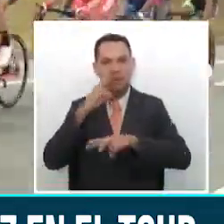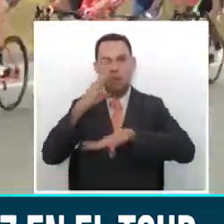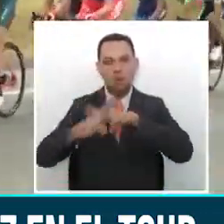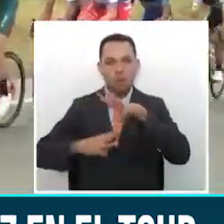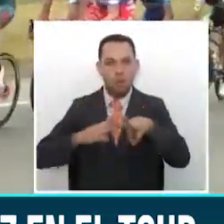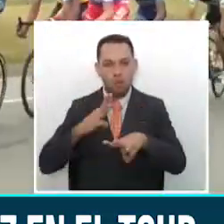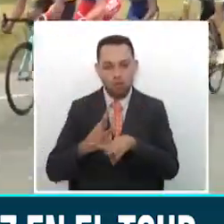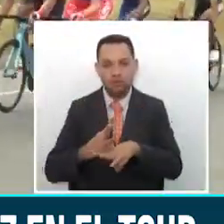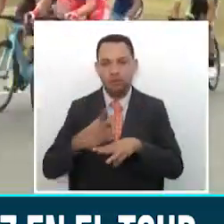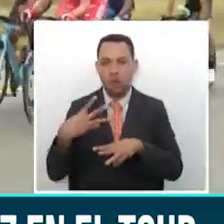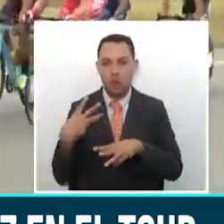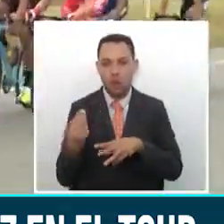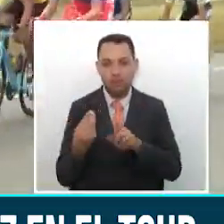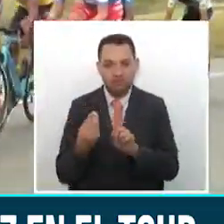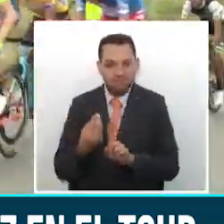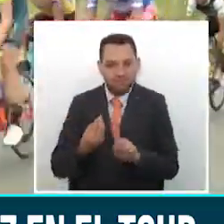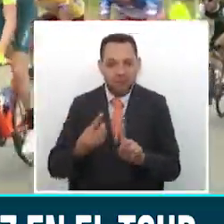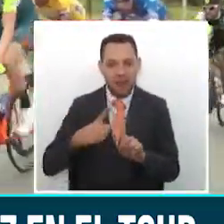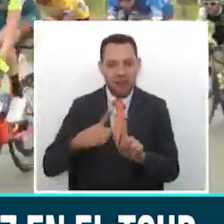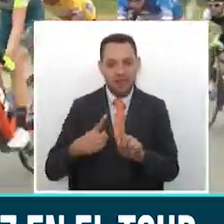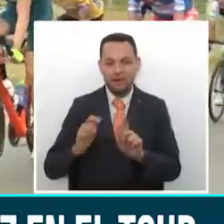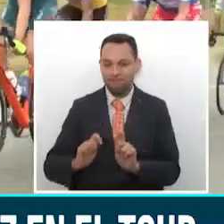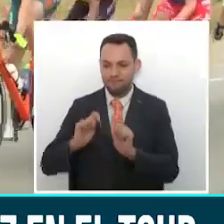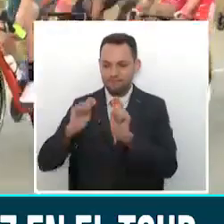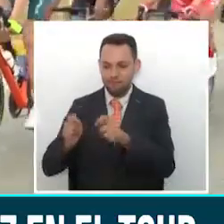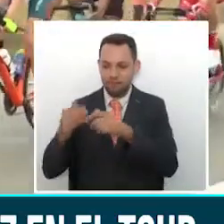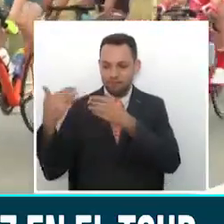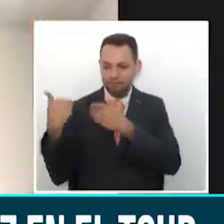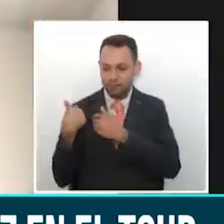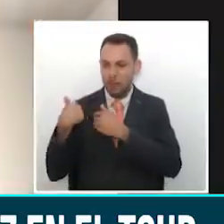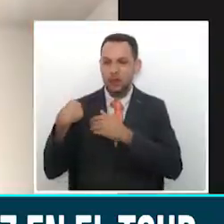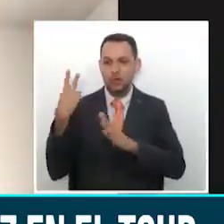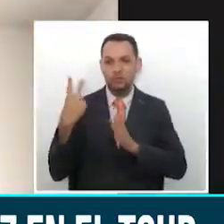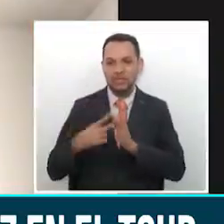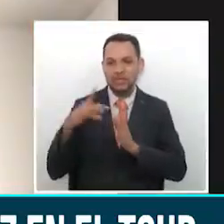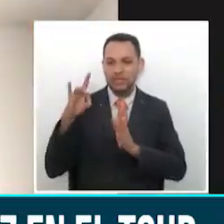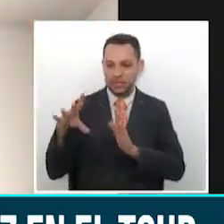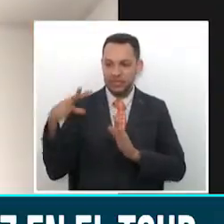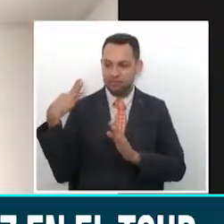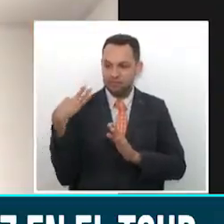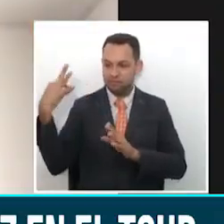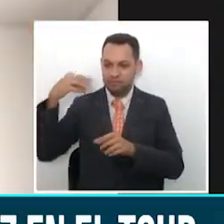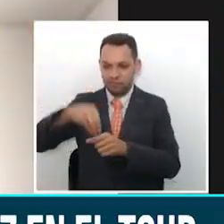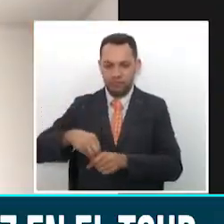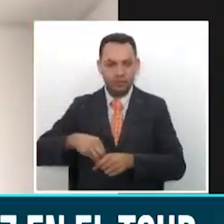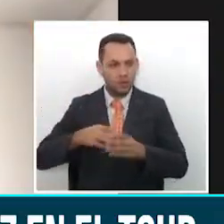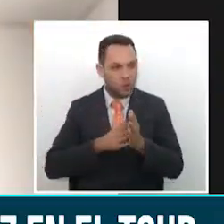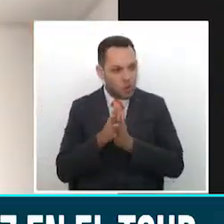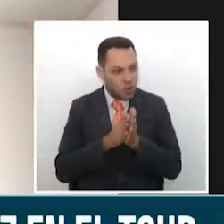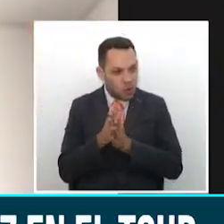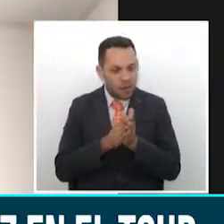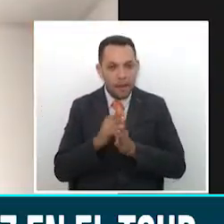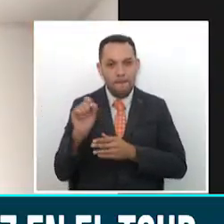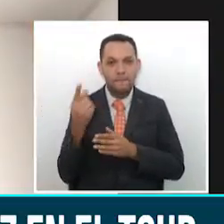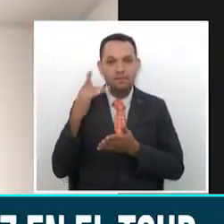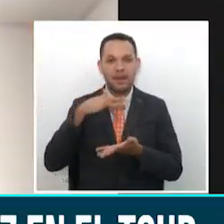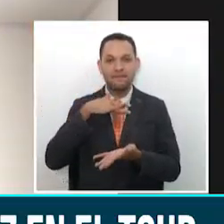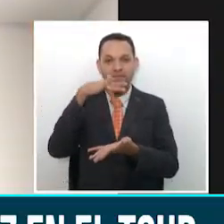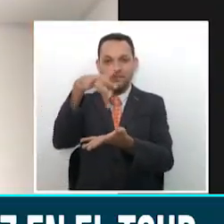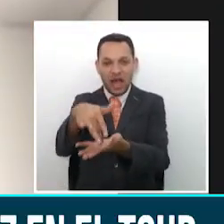jefe de filas de la Astana, equipo que lo fichó en el 2015. Es mi gran estreno en el Tour, entonces